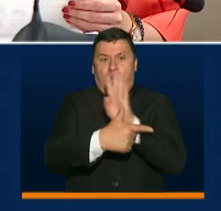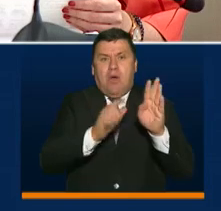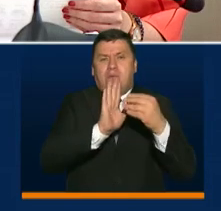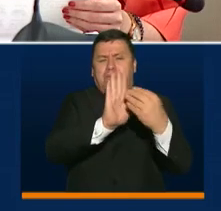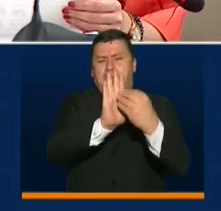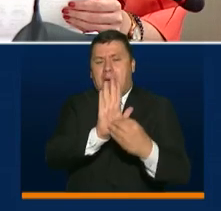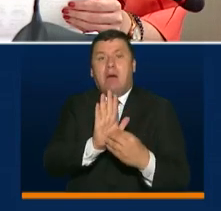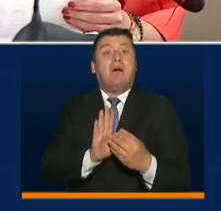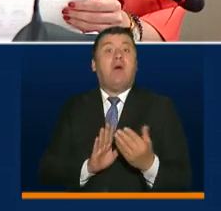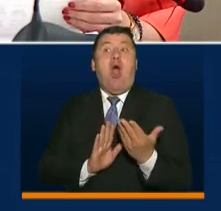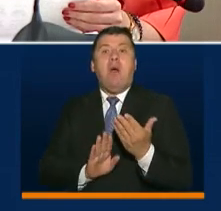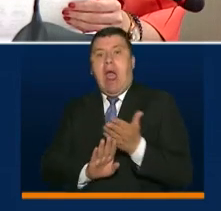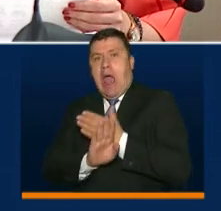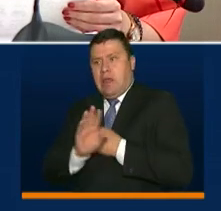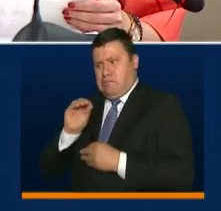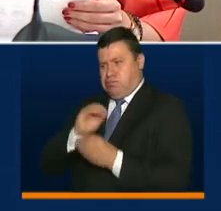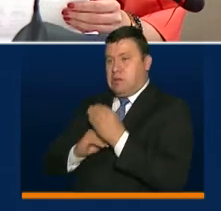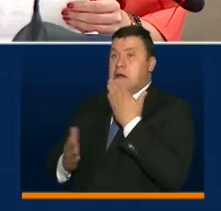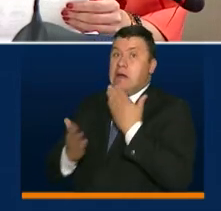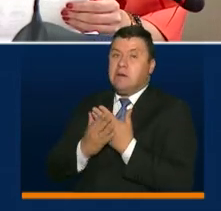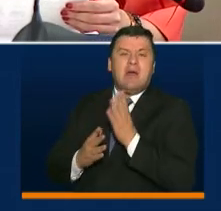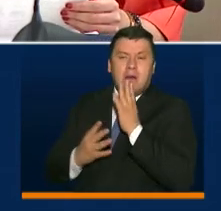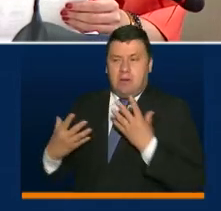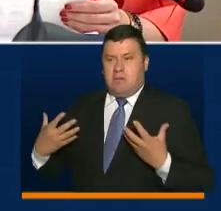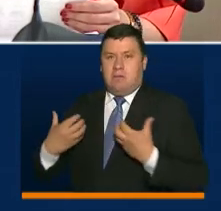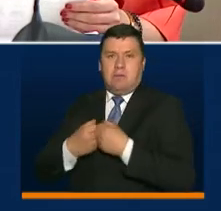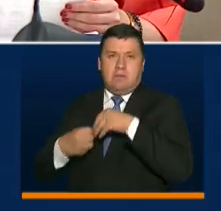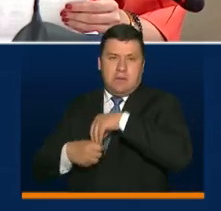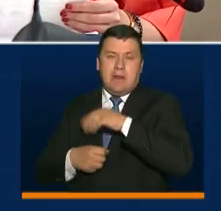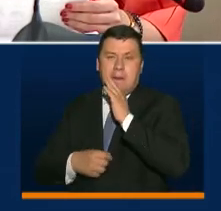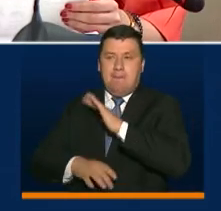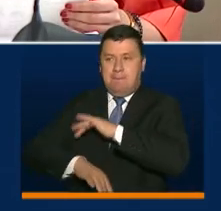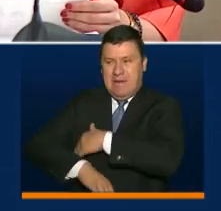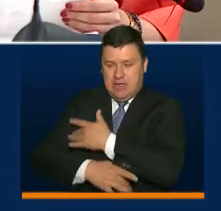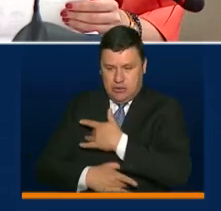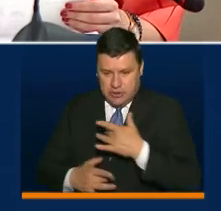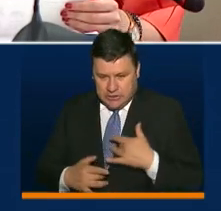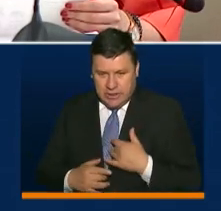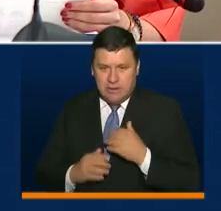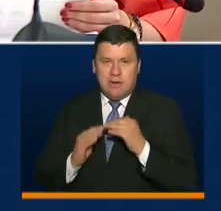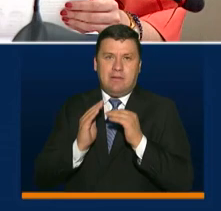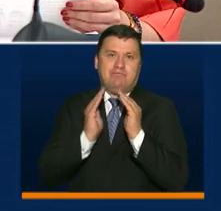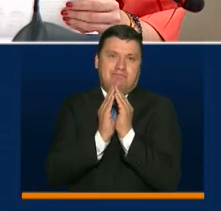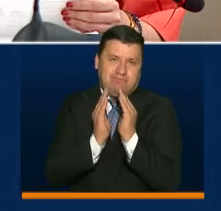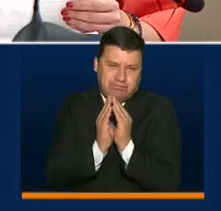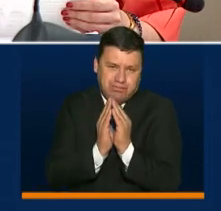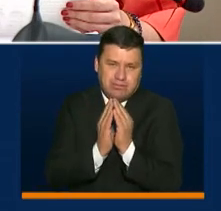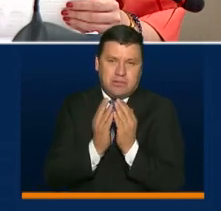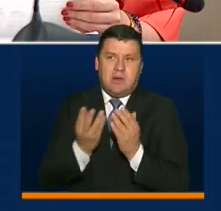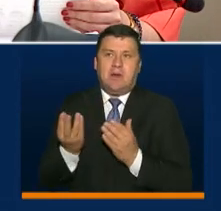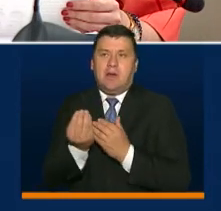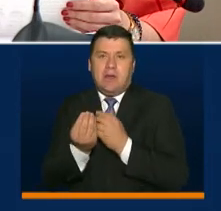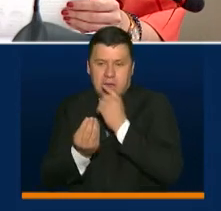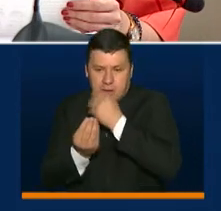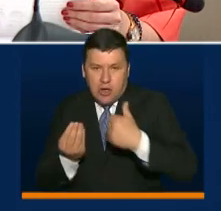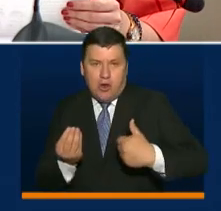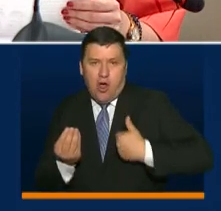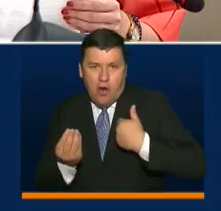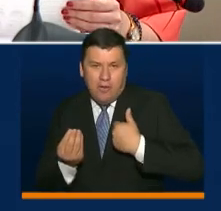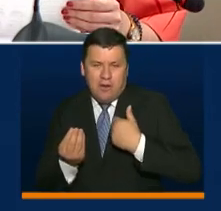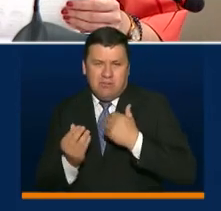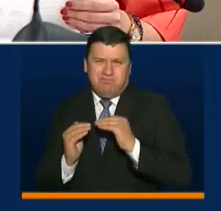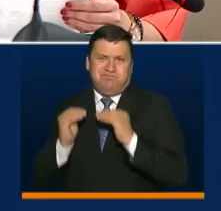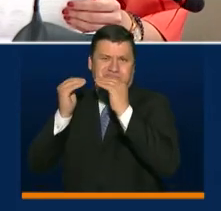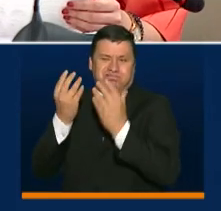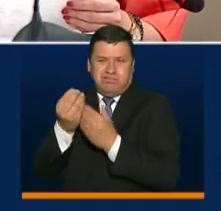lineamientos fueron construidos, y aprovecho para agradecer, por el Ministerio de Salud, por el ICBF, por la Alta Consejería de Niñez, Infancia y